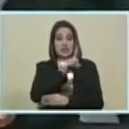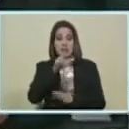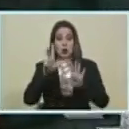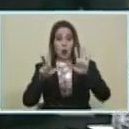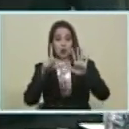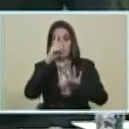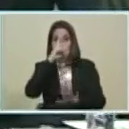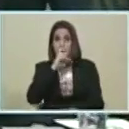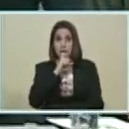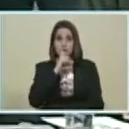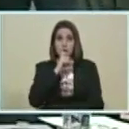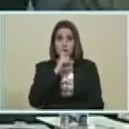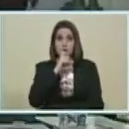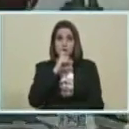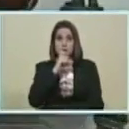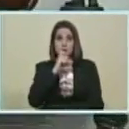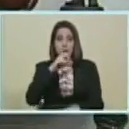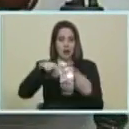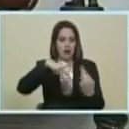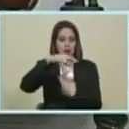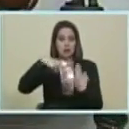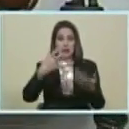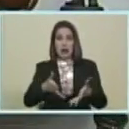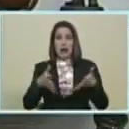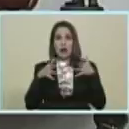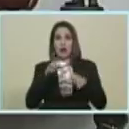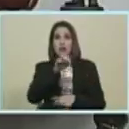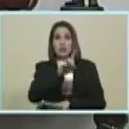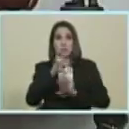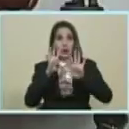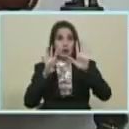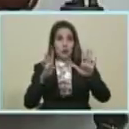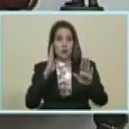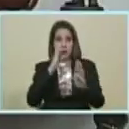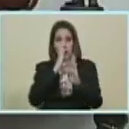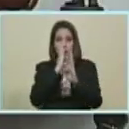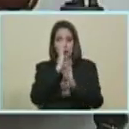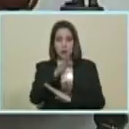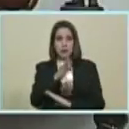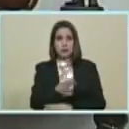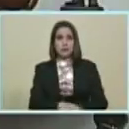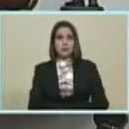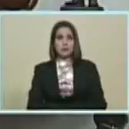años... ...la revolución... ganado 19... ...así mira...